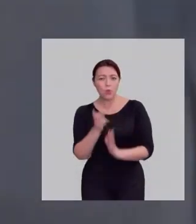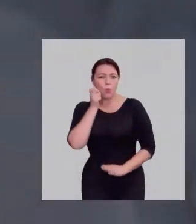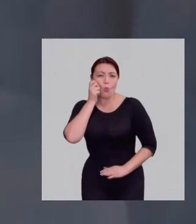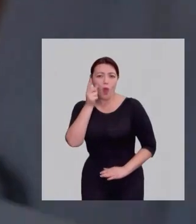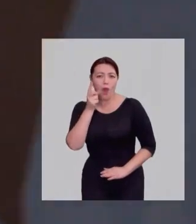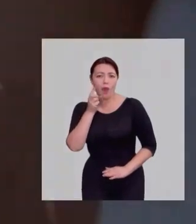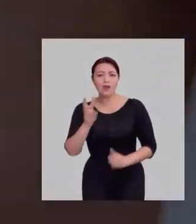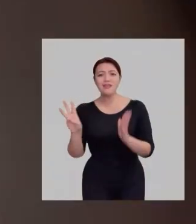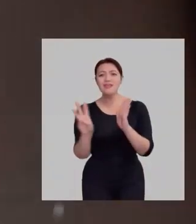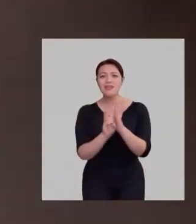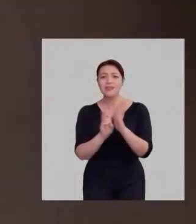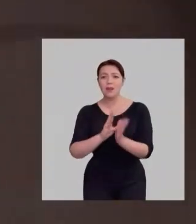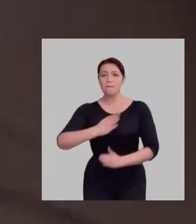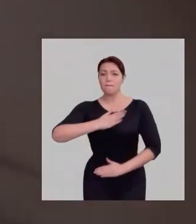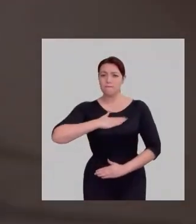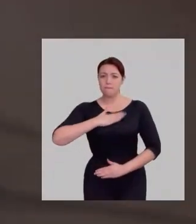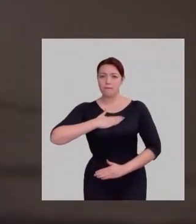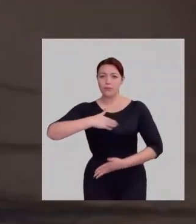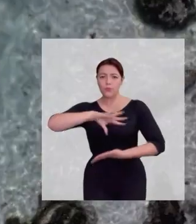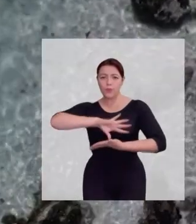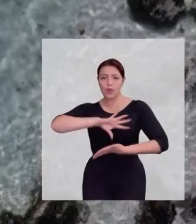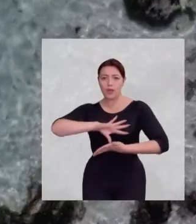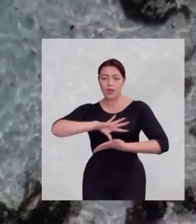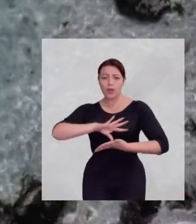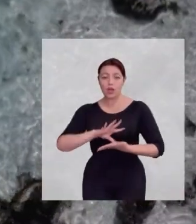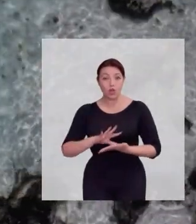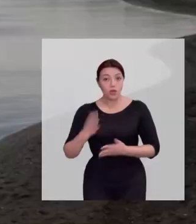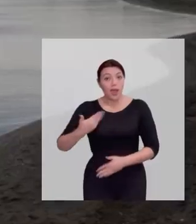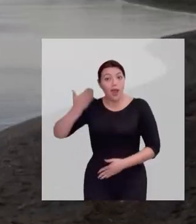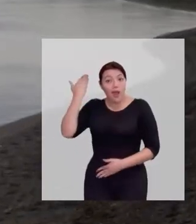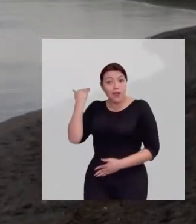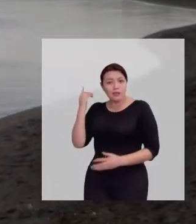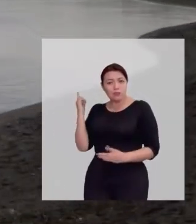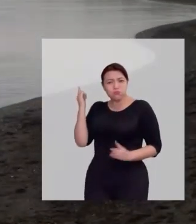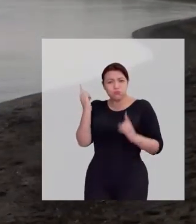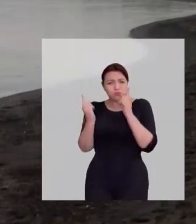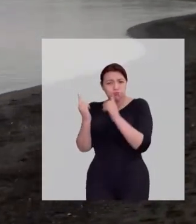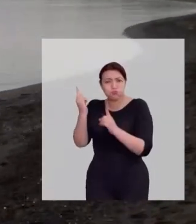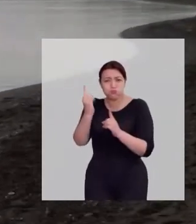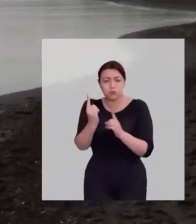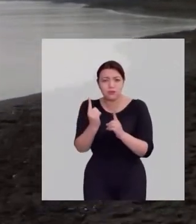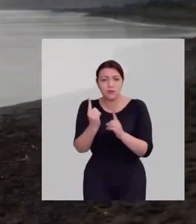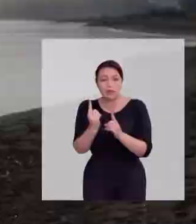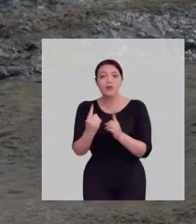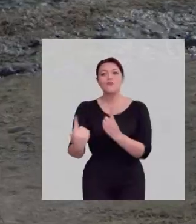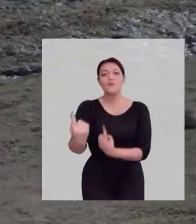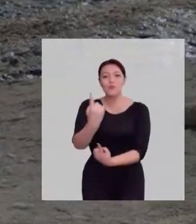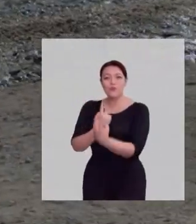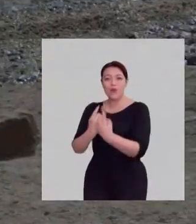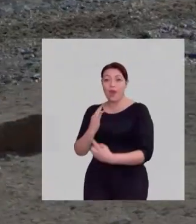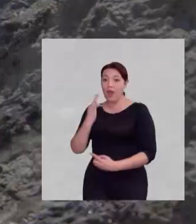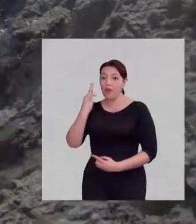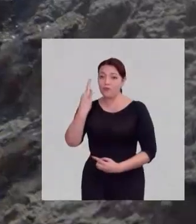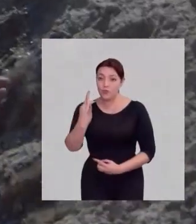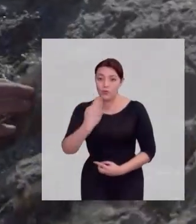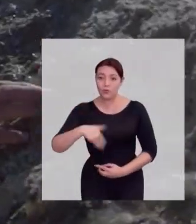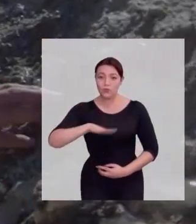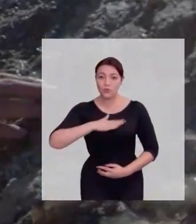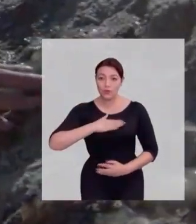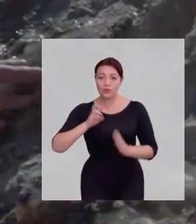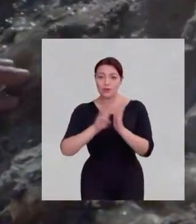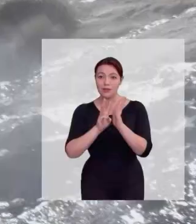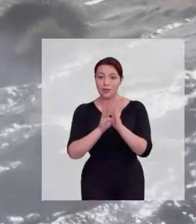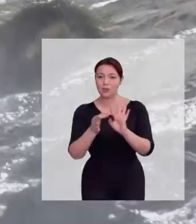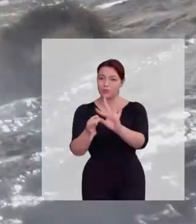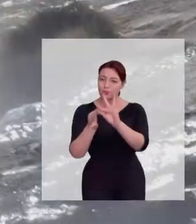¿Cuál es la identidad de mi país? ¿Somos los que estaban? ¿Los que llegaron? ¿O los que llegarán? ¿O nuestra